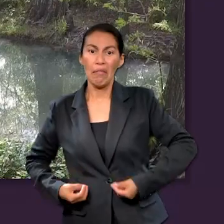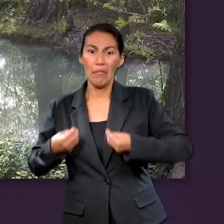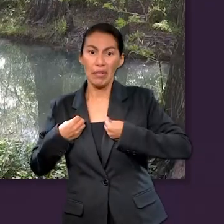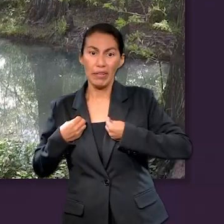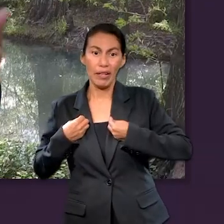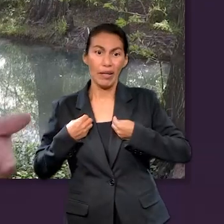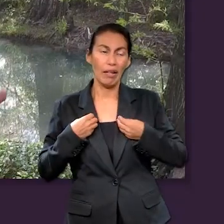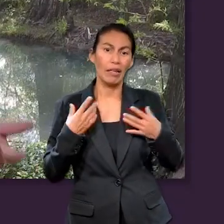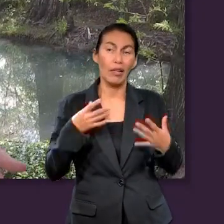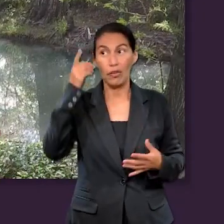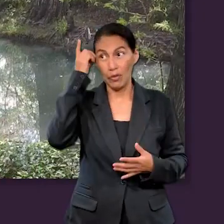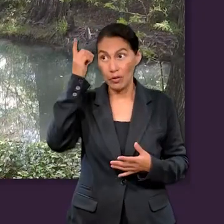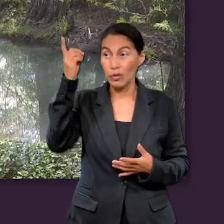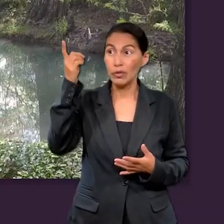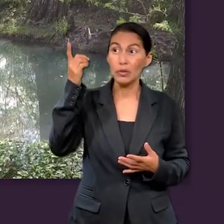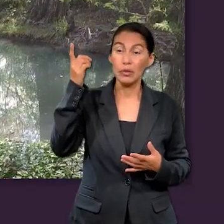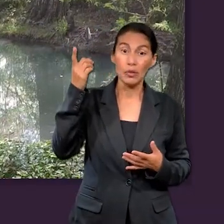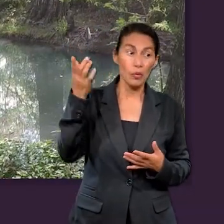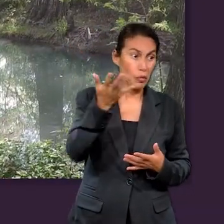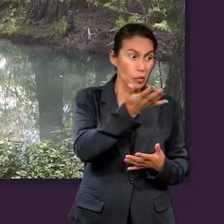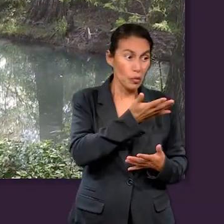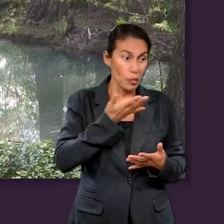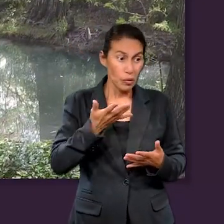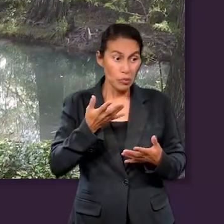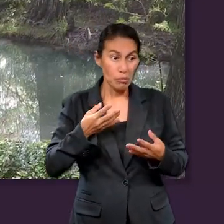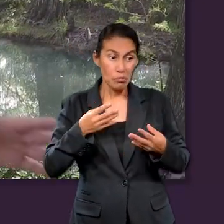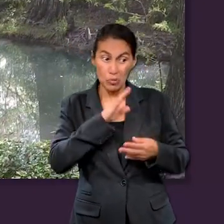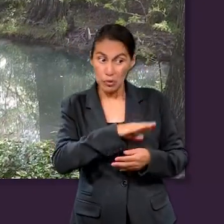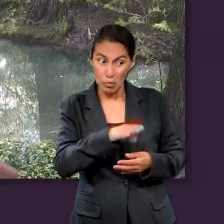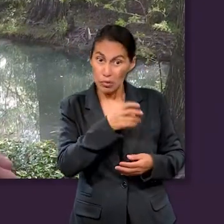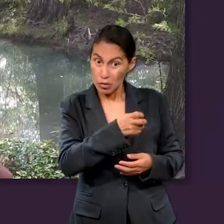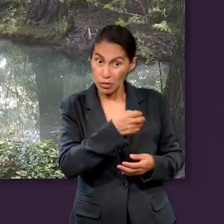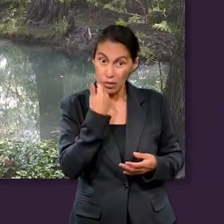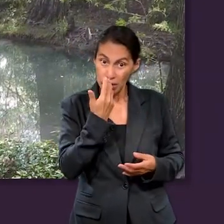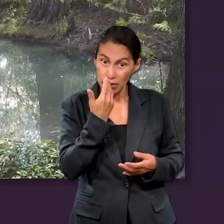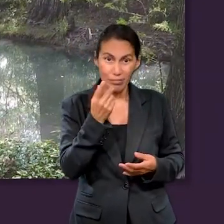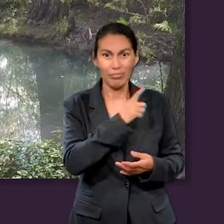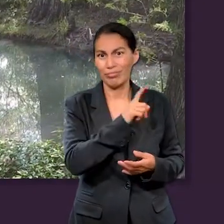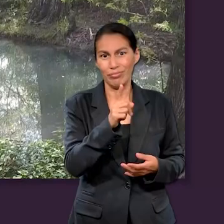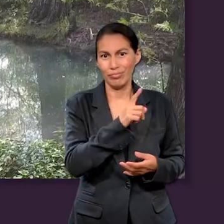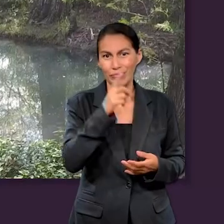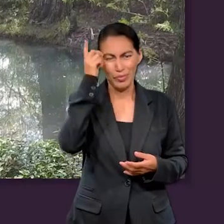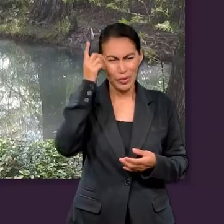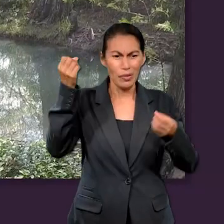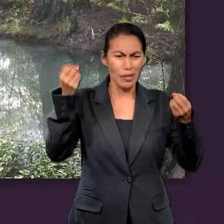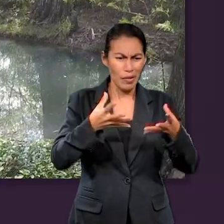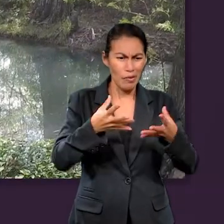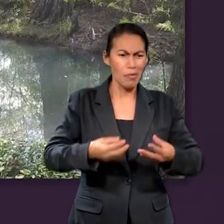Es un intruso en nuestras vidas. Porque Dios no tenía esa idea cuando creó este mundo.